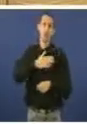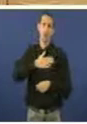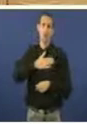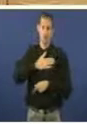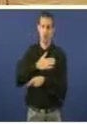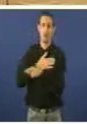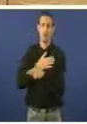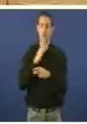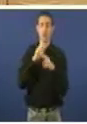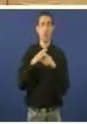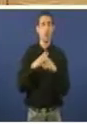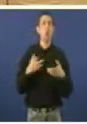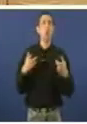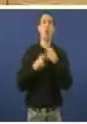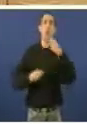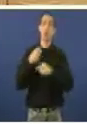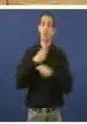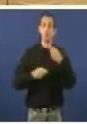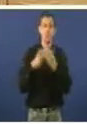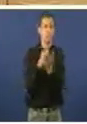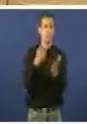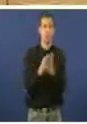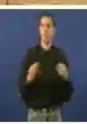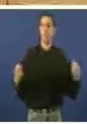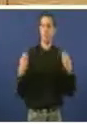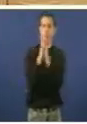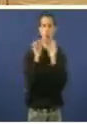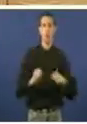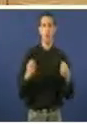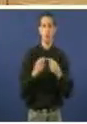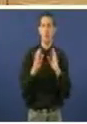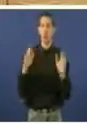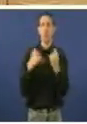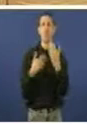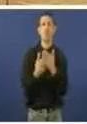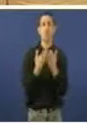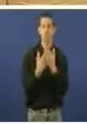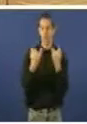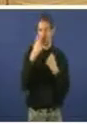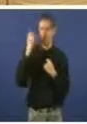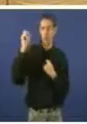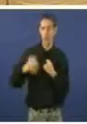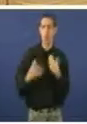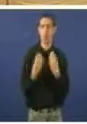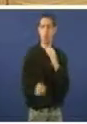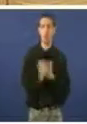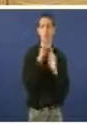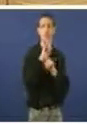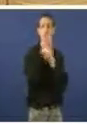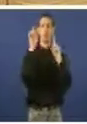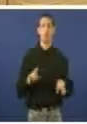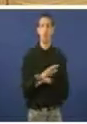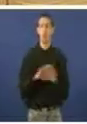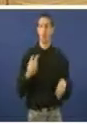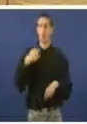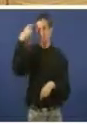pagamento. Oco pagamento. pero que estaba xean un documento da FAE se así que vostede non ten nada que ver con esa fundación. Se así